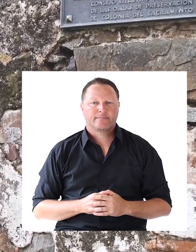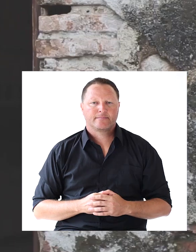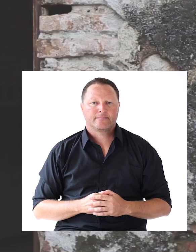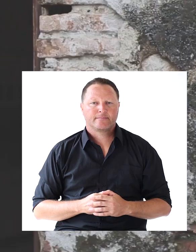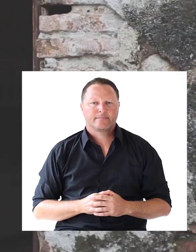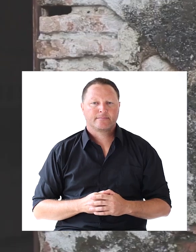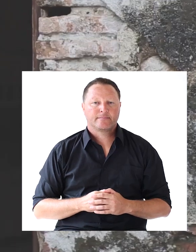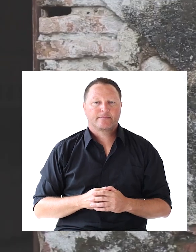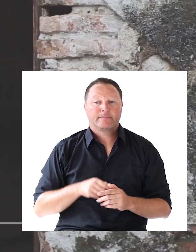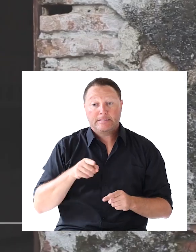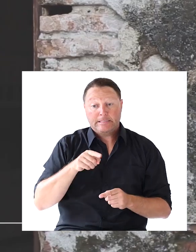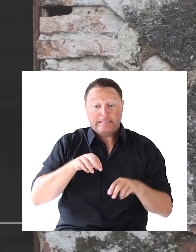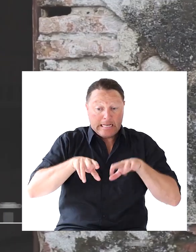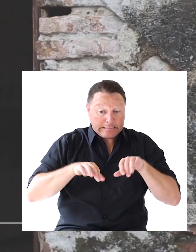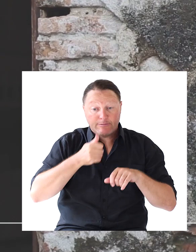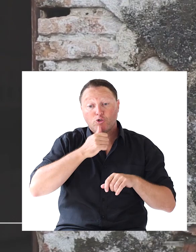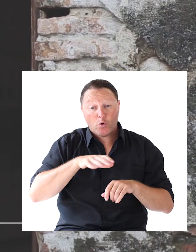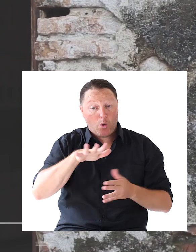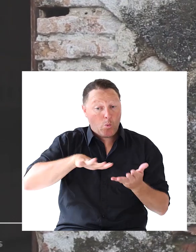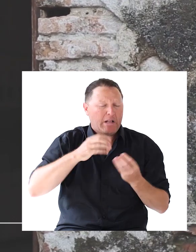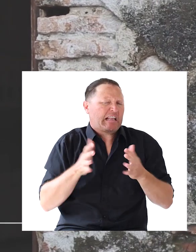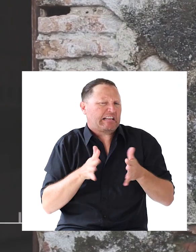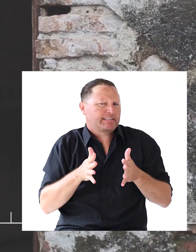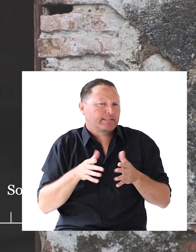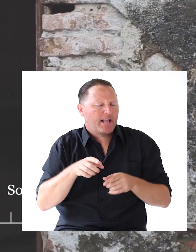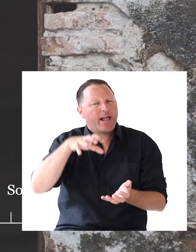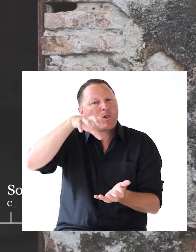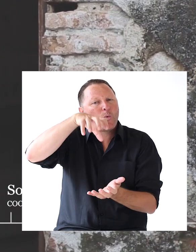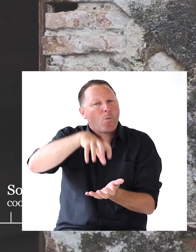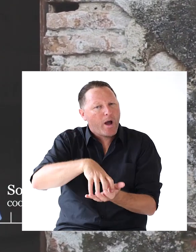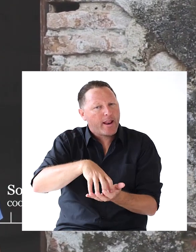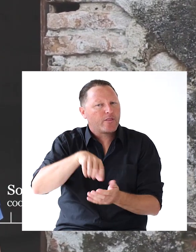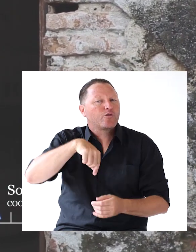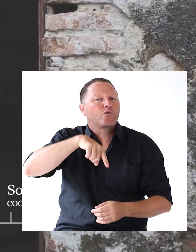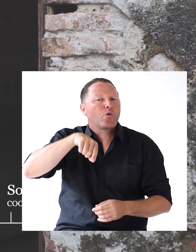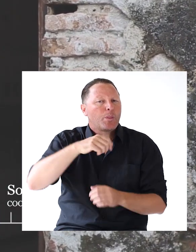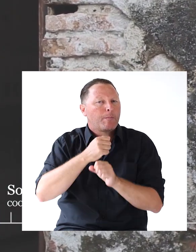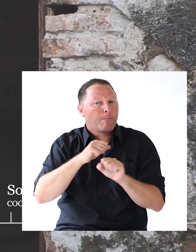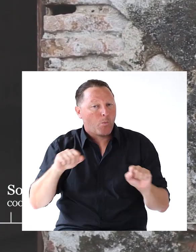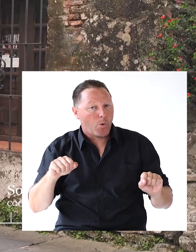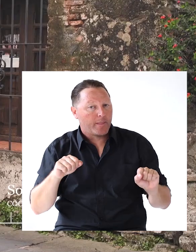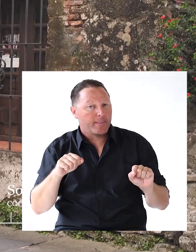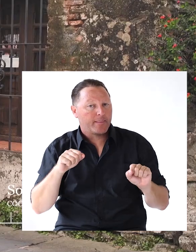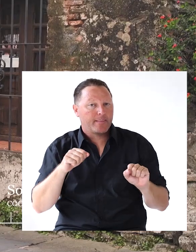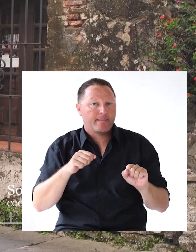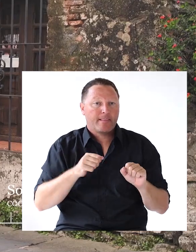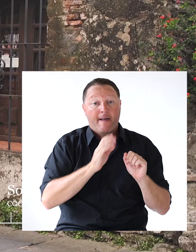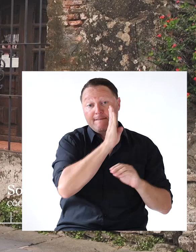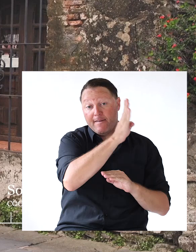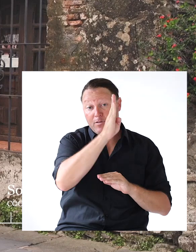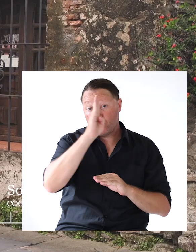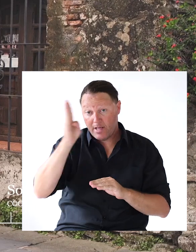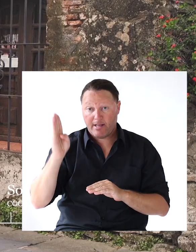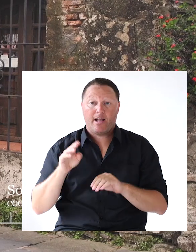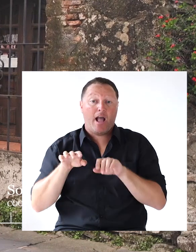¿Qué es el archivo histórico regional? Es un lugar Donde Se conjuga La biblioteca